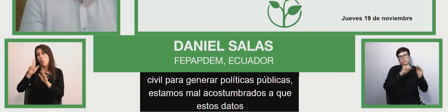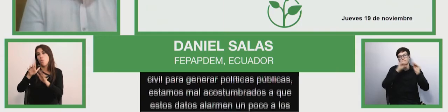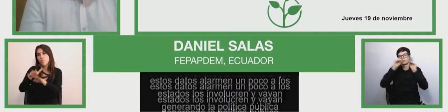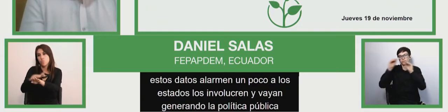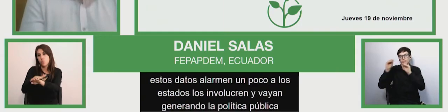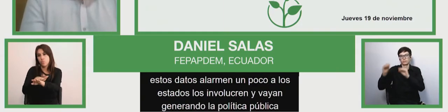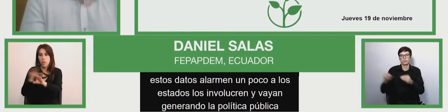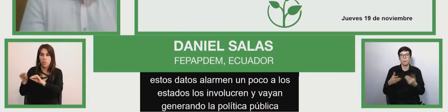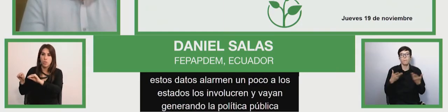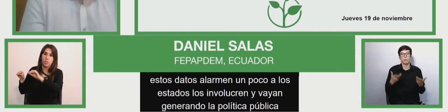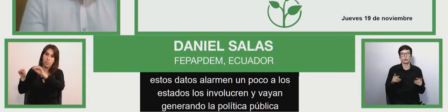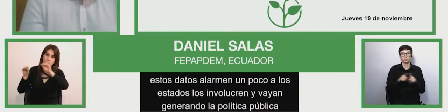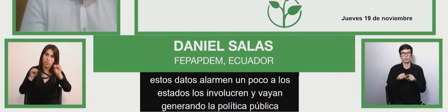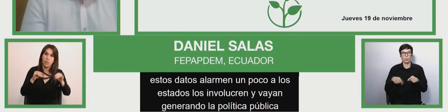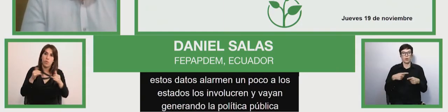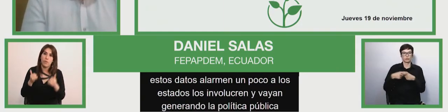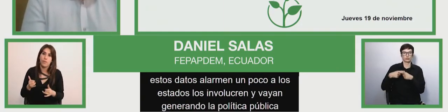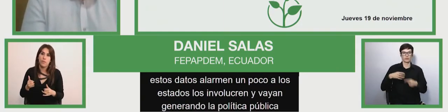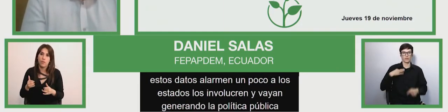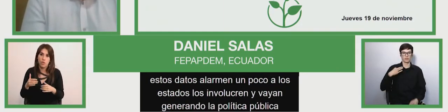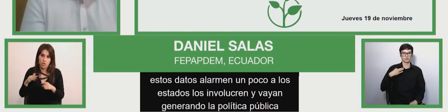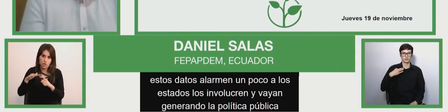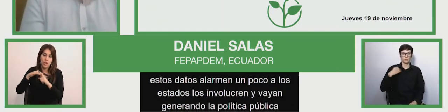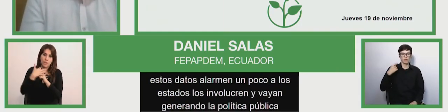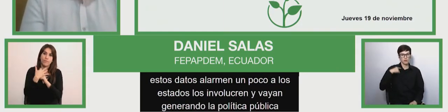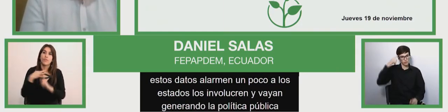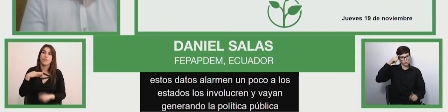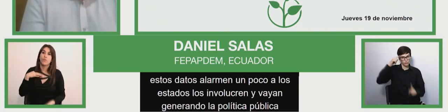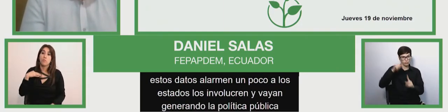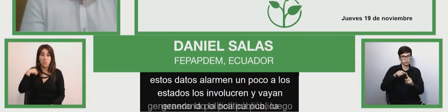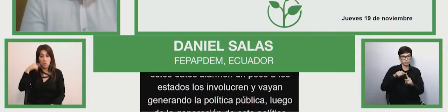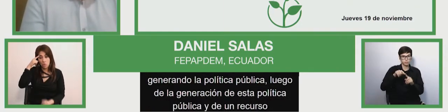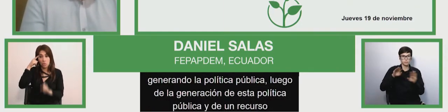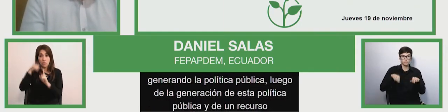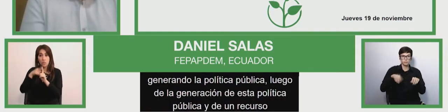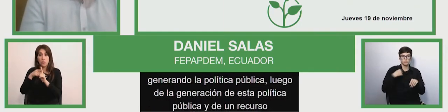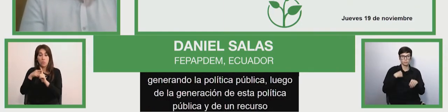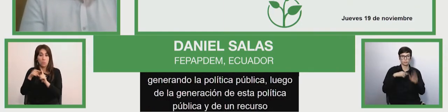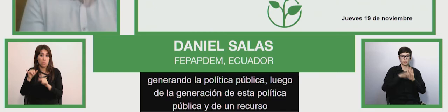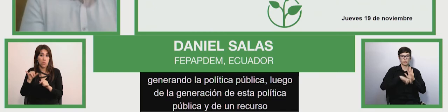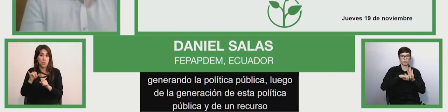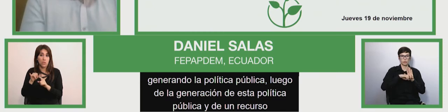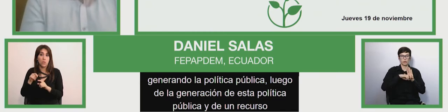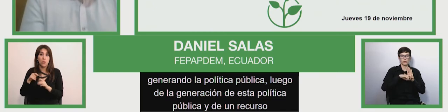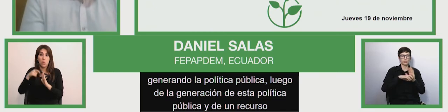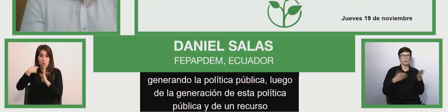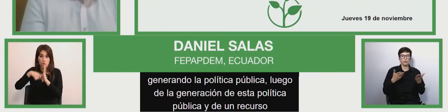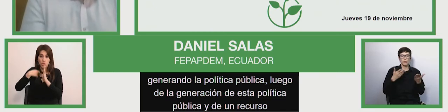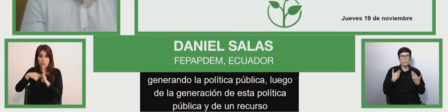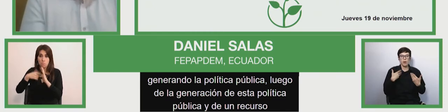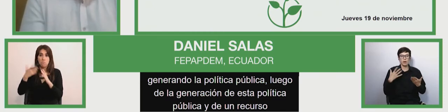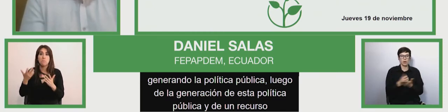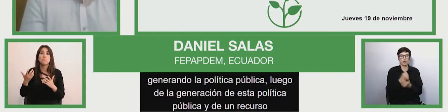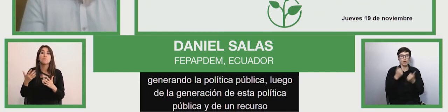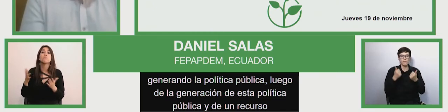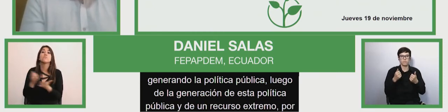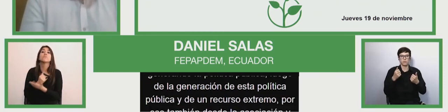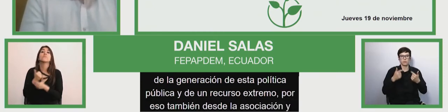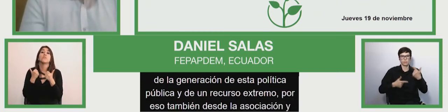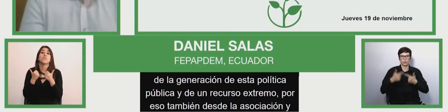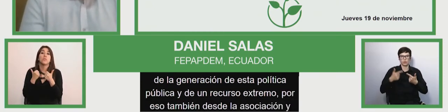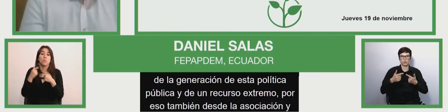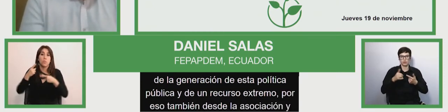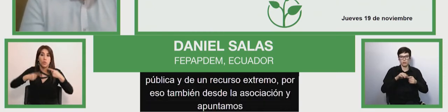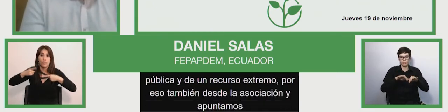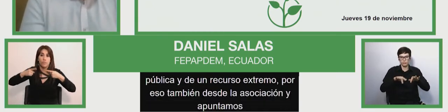Por eso también desde la sociedad civil a lo que apuntamos, a lo que apunta FEPAPDEM en este momento, es a generar buenas prácticas que puedan ser luego